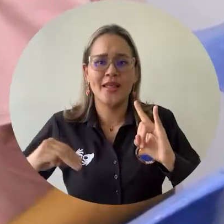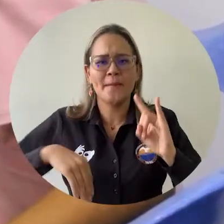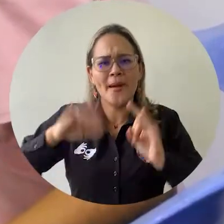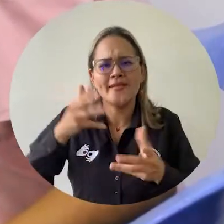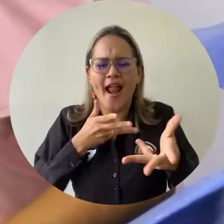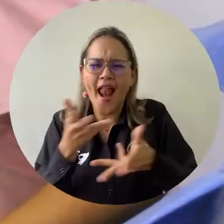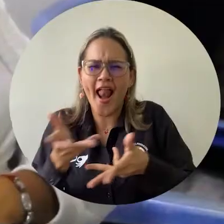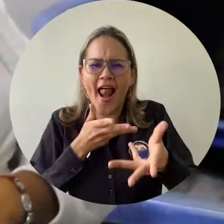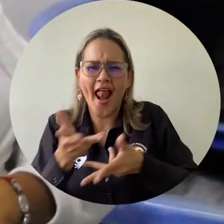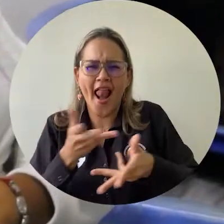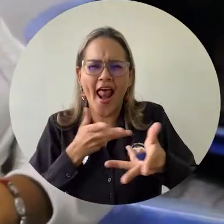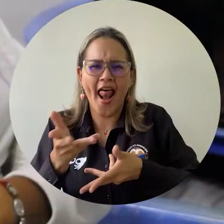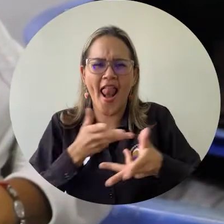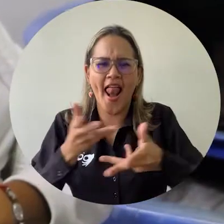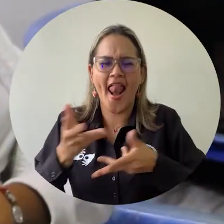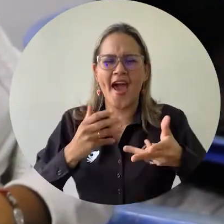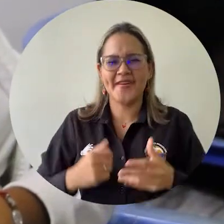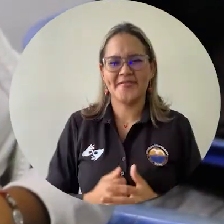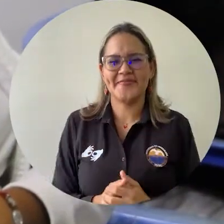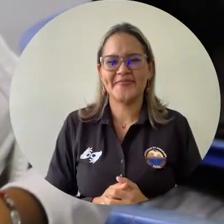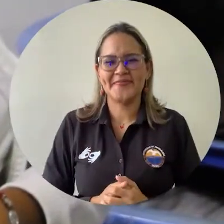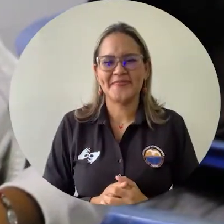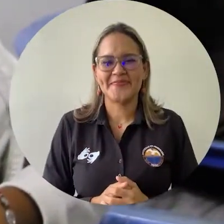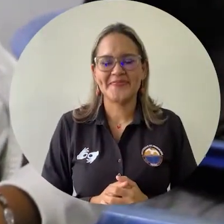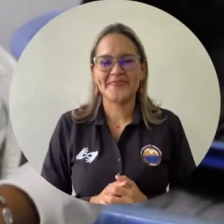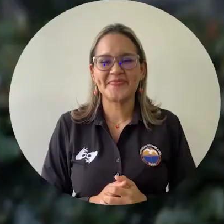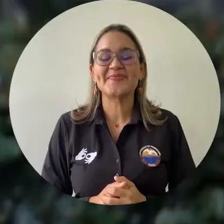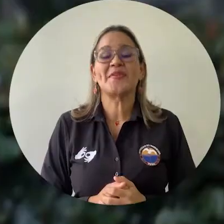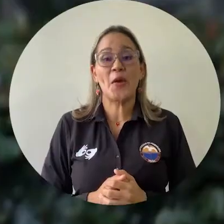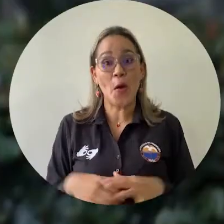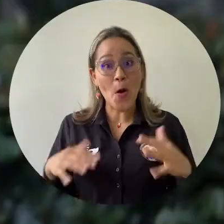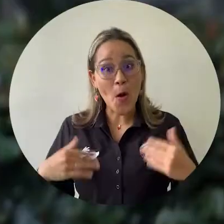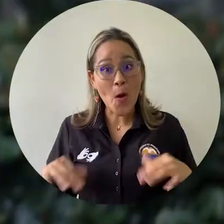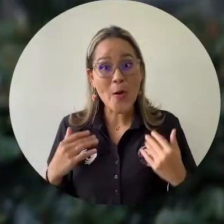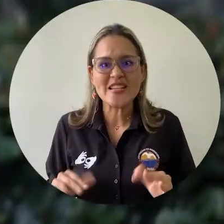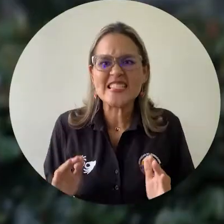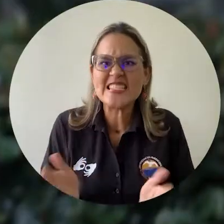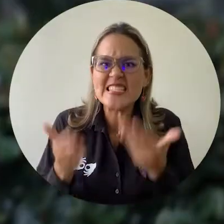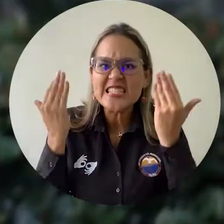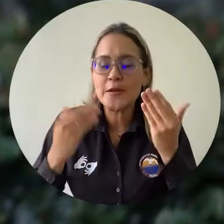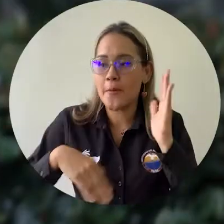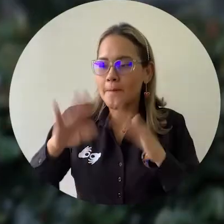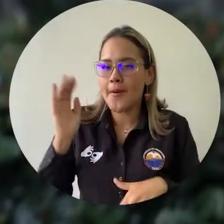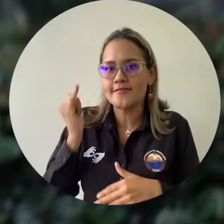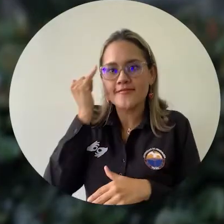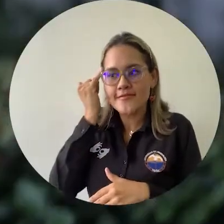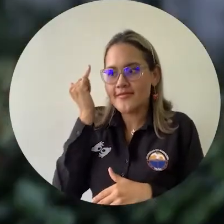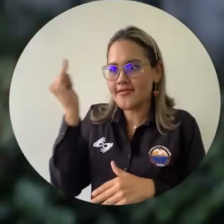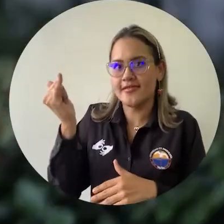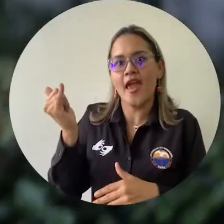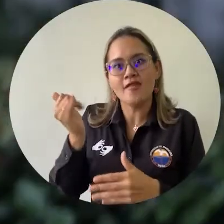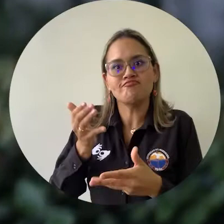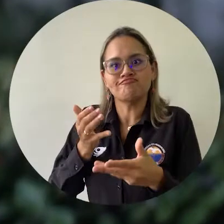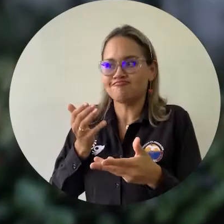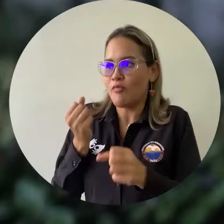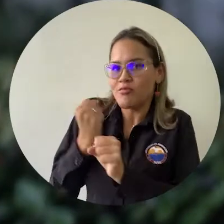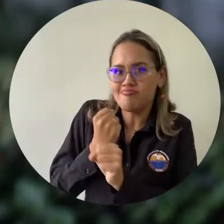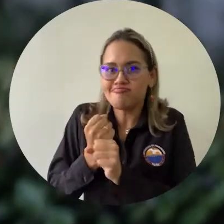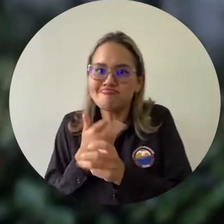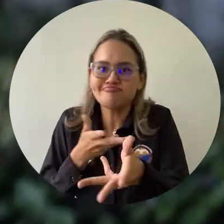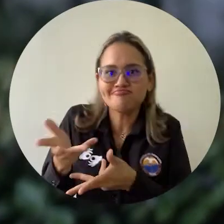actividad voluntaria en el territorio. Se ve que es una muy buena iniciativa por parte del voluntario Unimagdalena, ya que